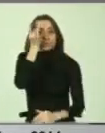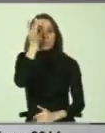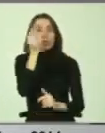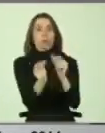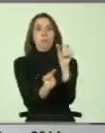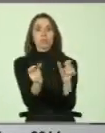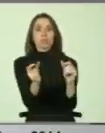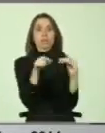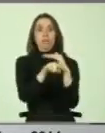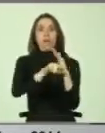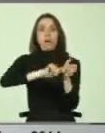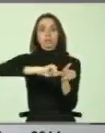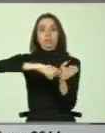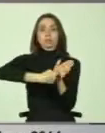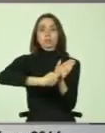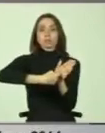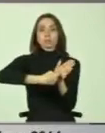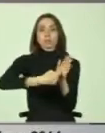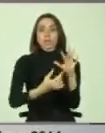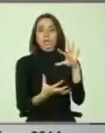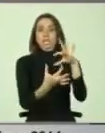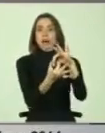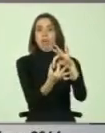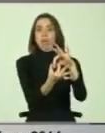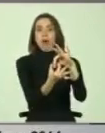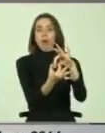personas estaban encerradas con candado.